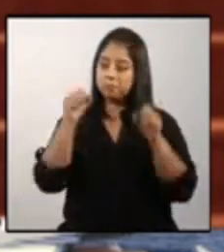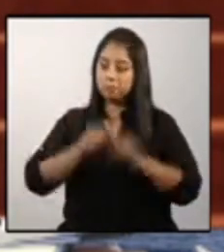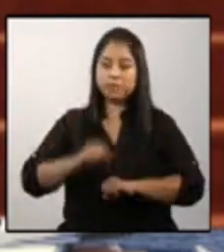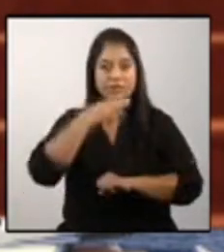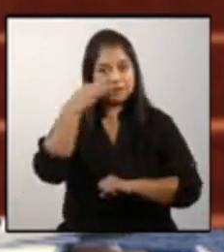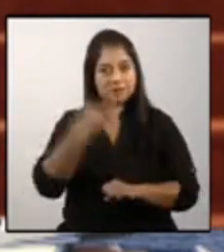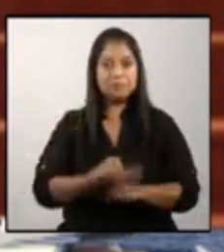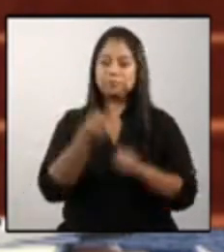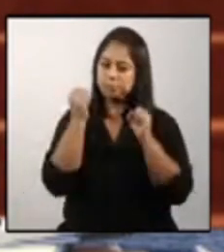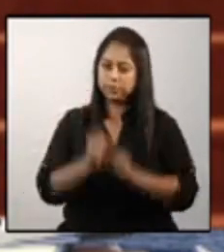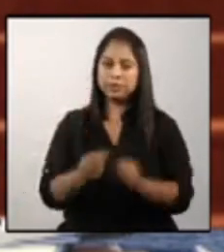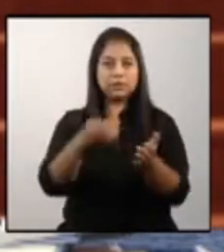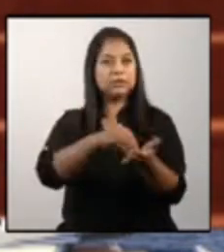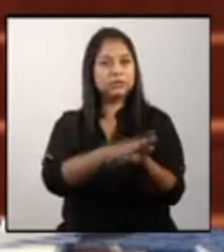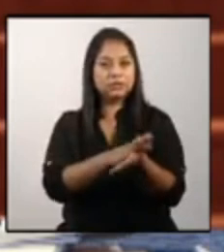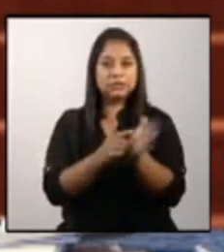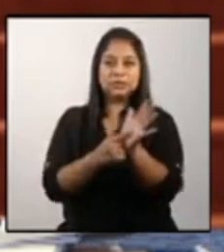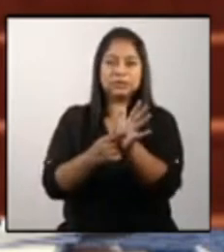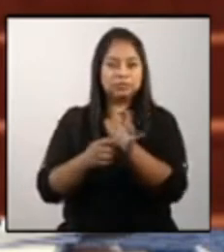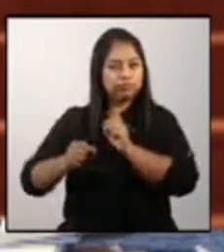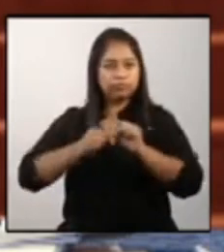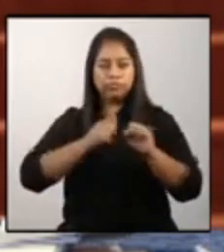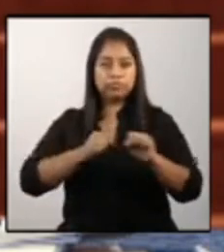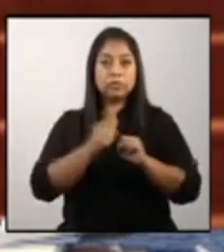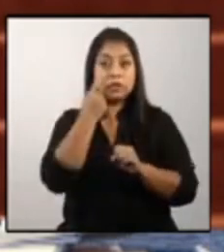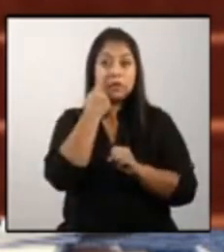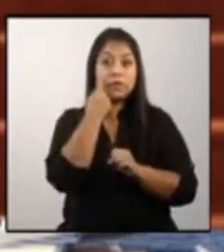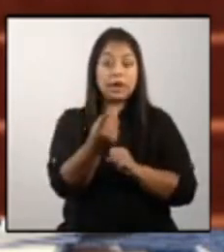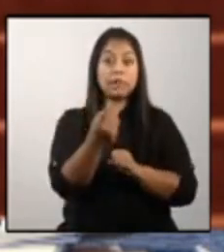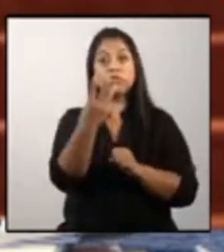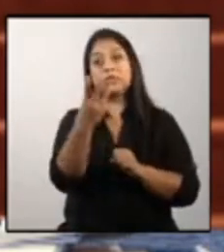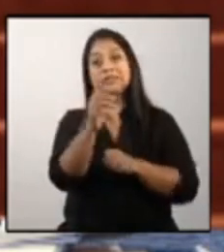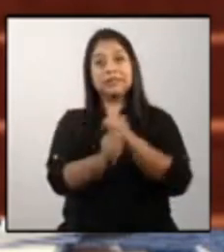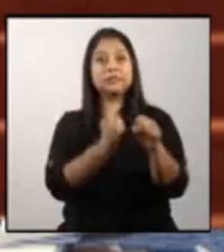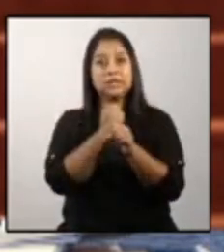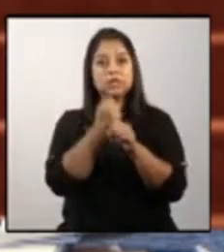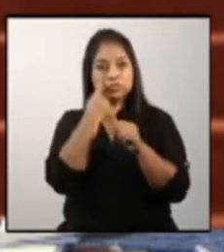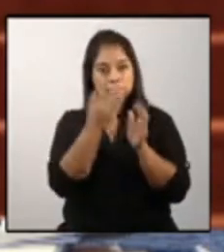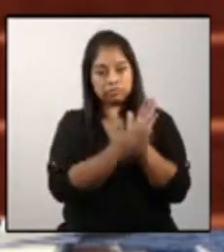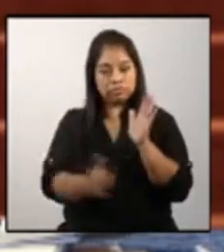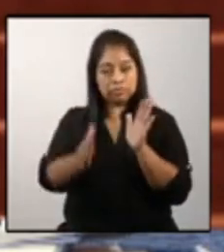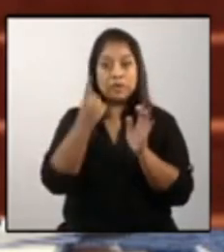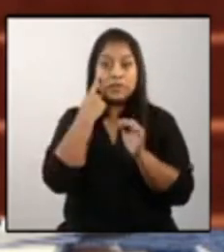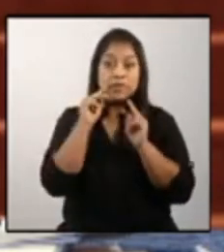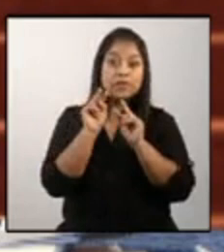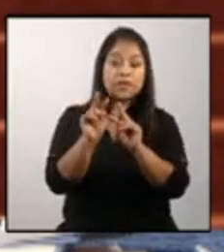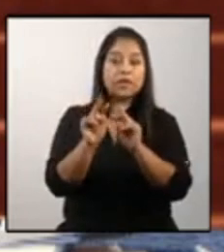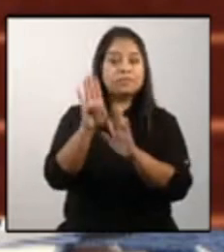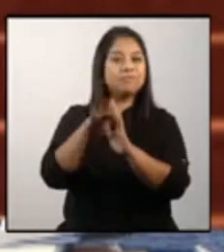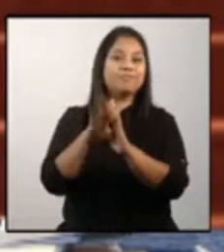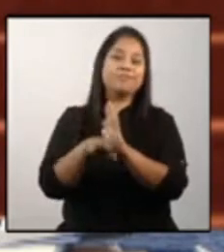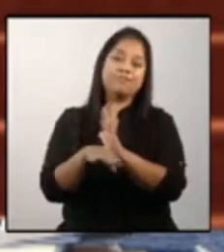pueda ser concretada y veamos dentro de tres años y resto que nos faltan de gobierno ver disminuidas